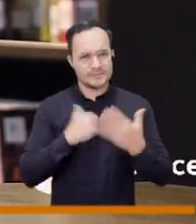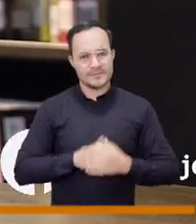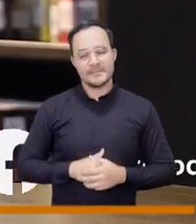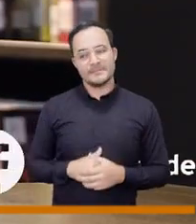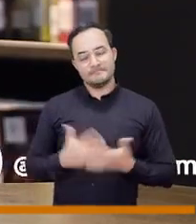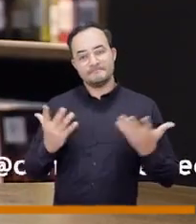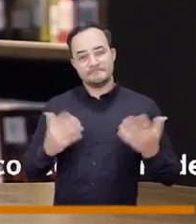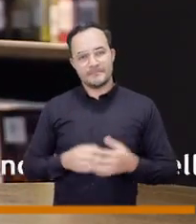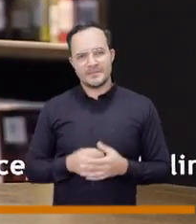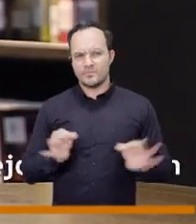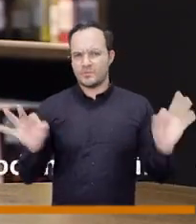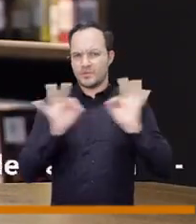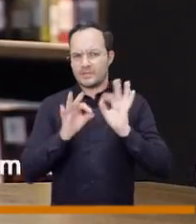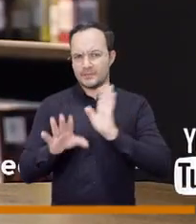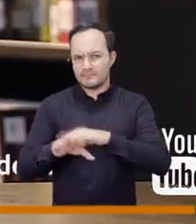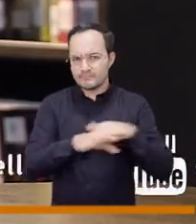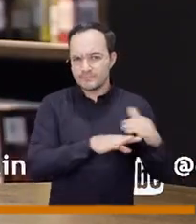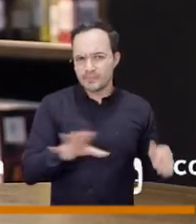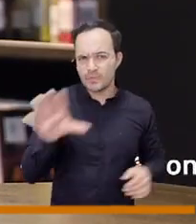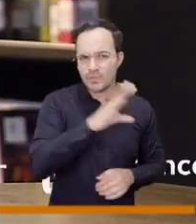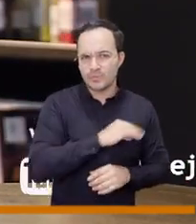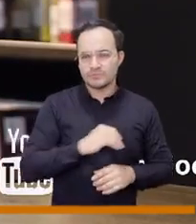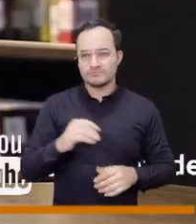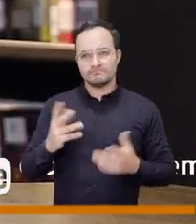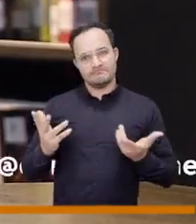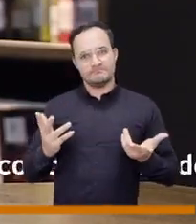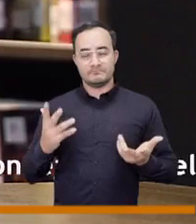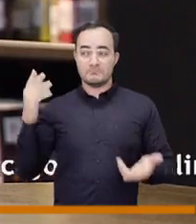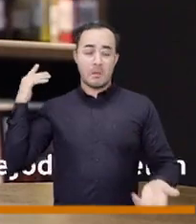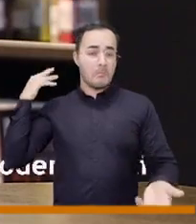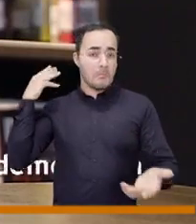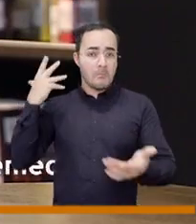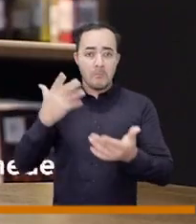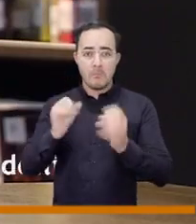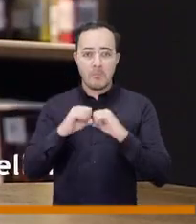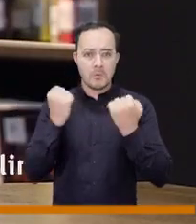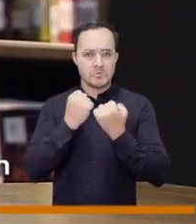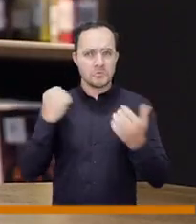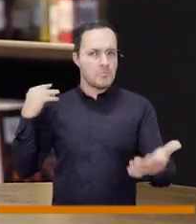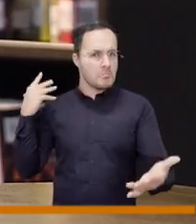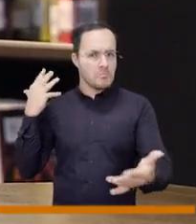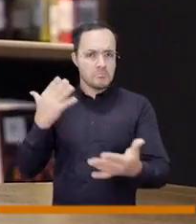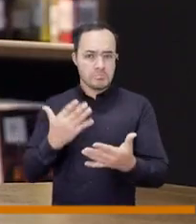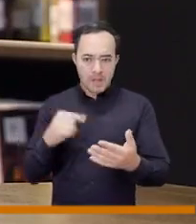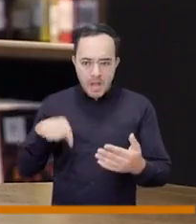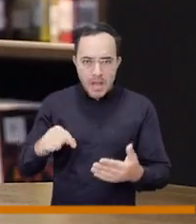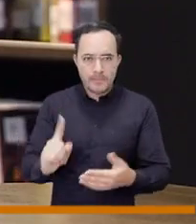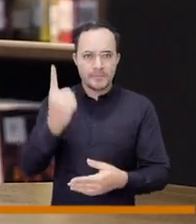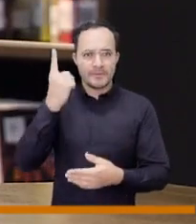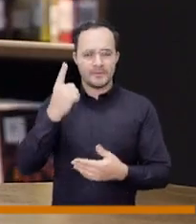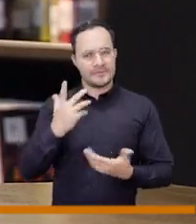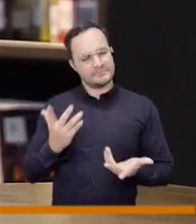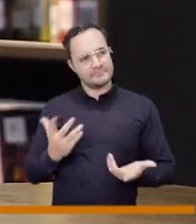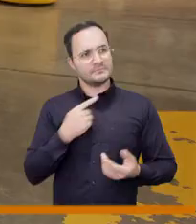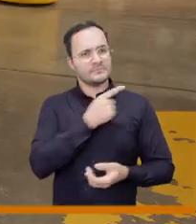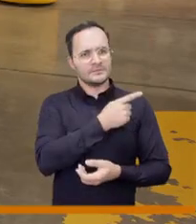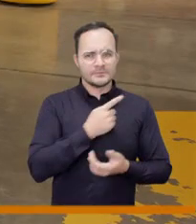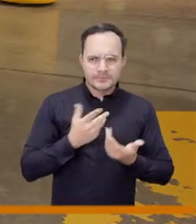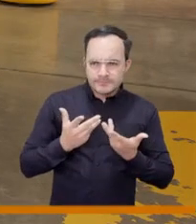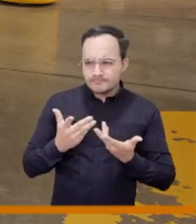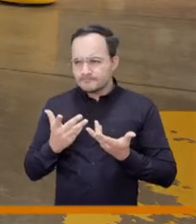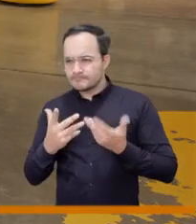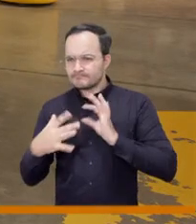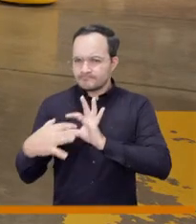la confianza pues hay que decir además también que tenemos la por primera vez en muchos años que el gobernante